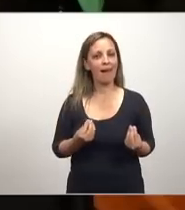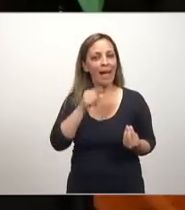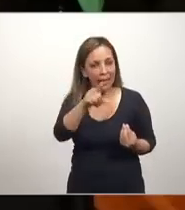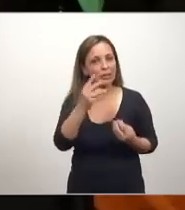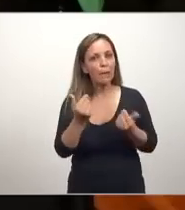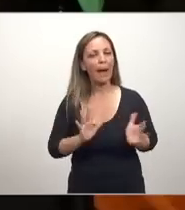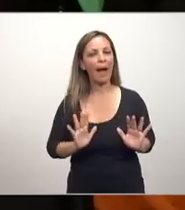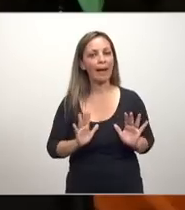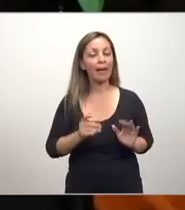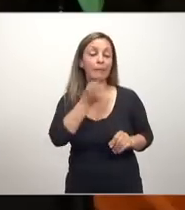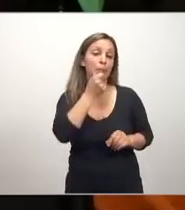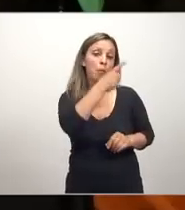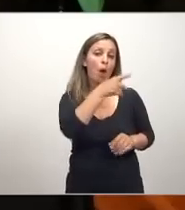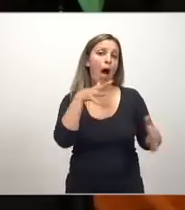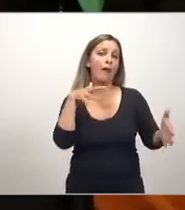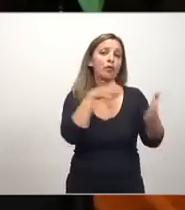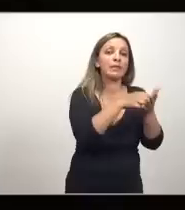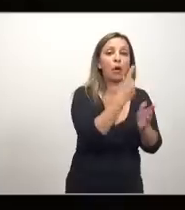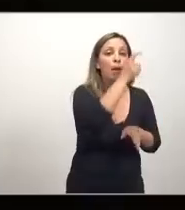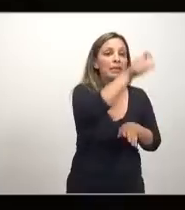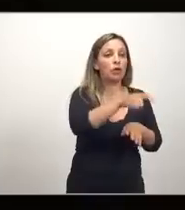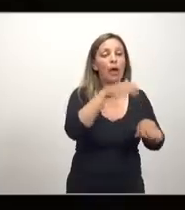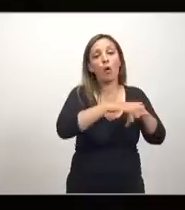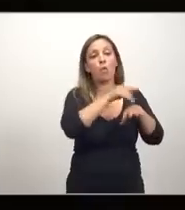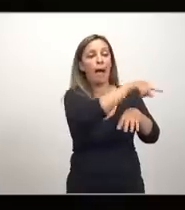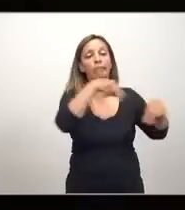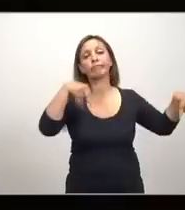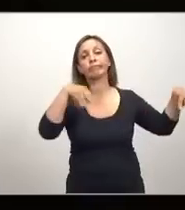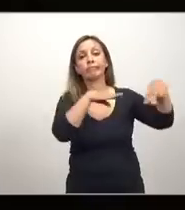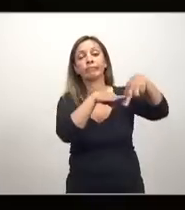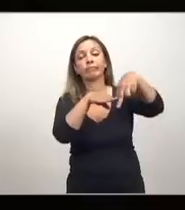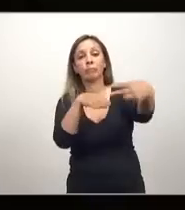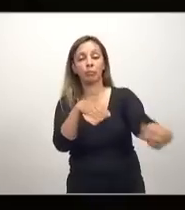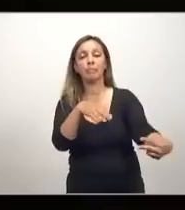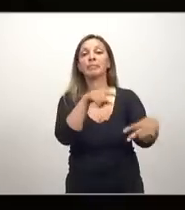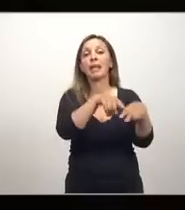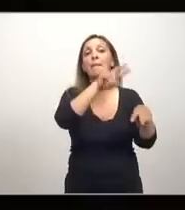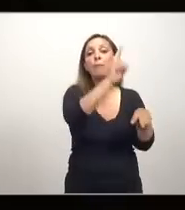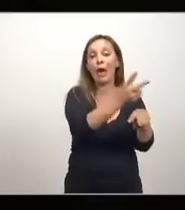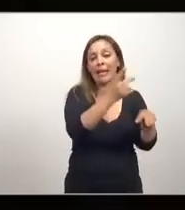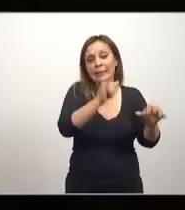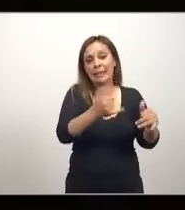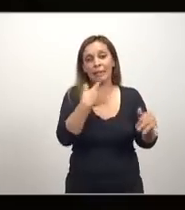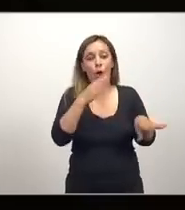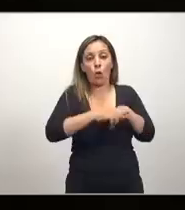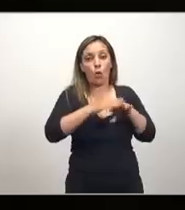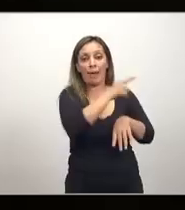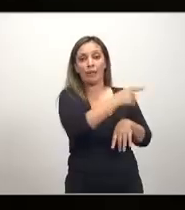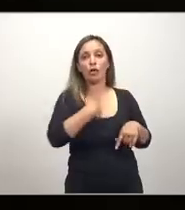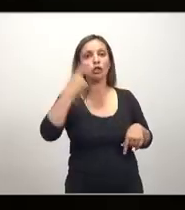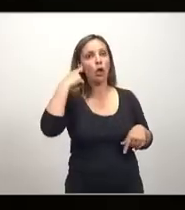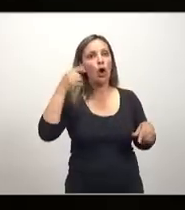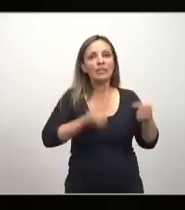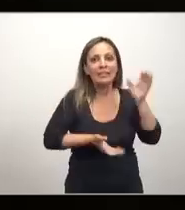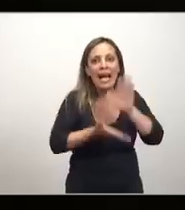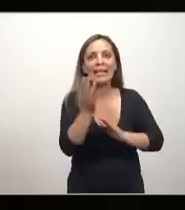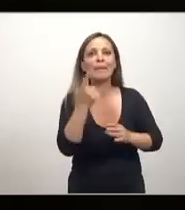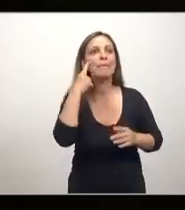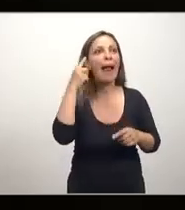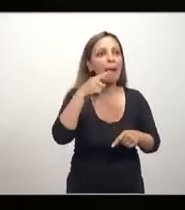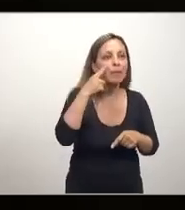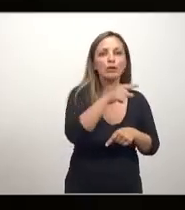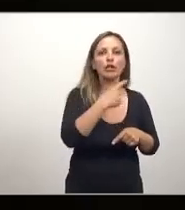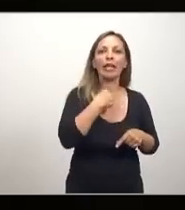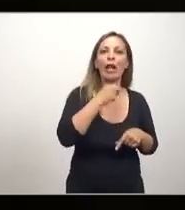atropellar a una persona porque se cruzó imprudentemente, se va a morir, pero no tuvieron la intención de atropellarla, no va a recibir una pena de